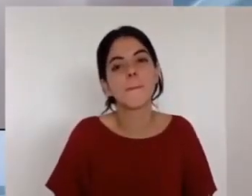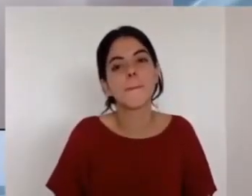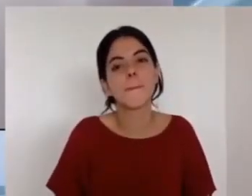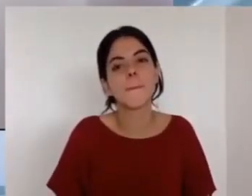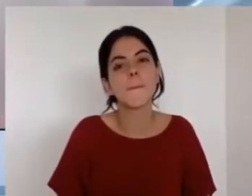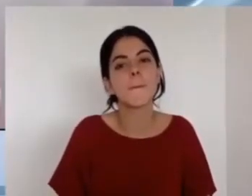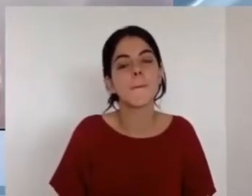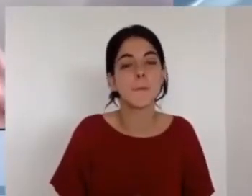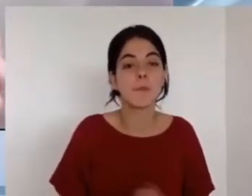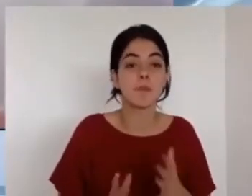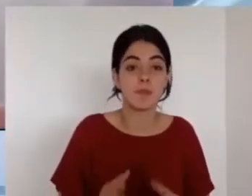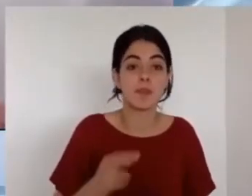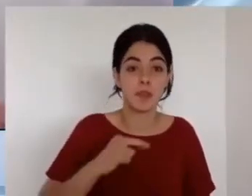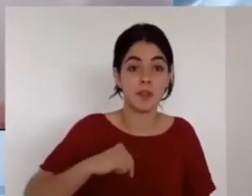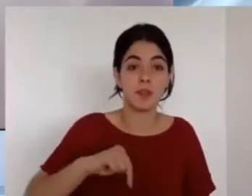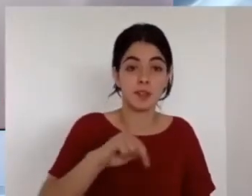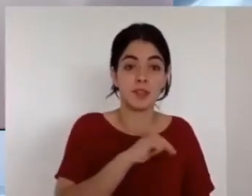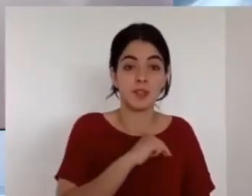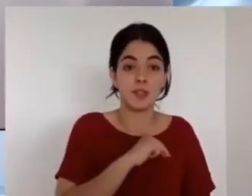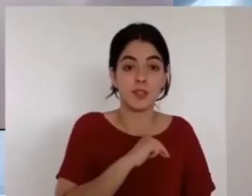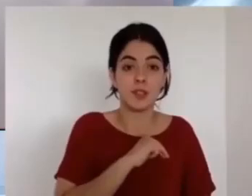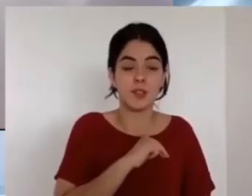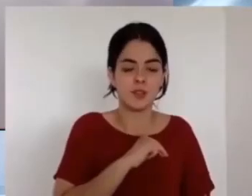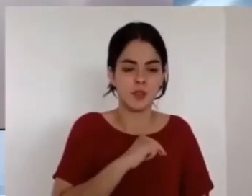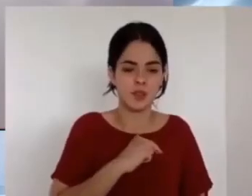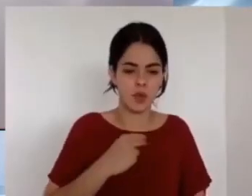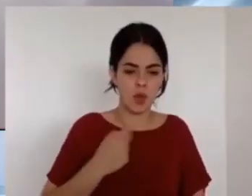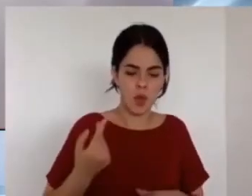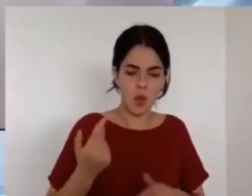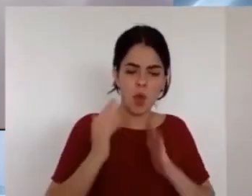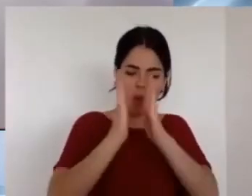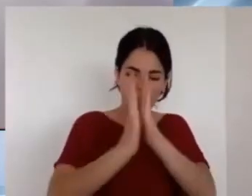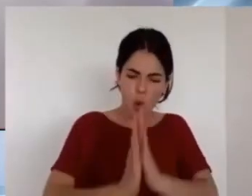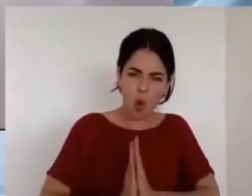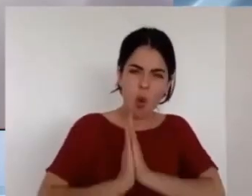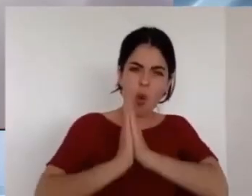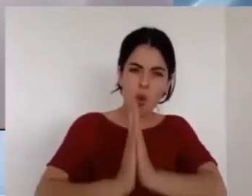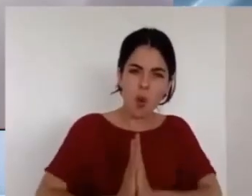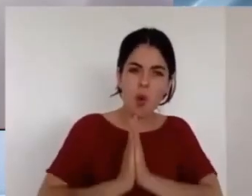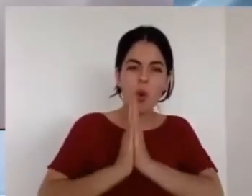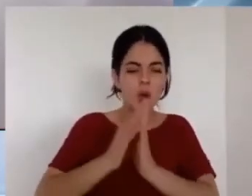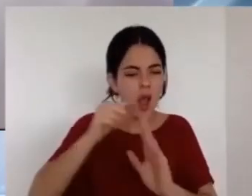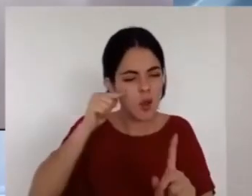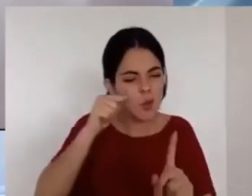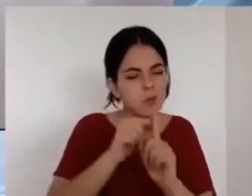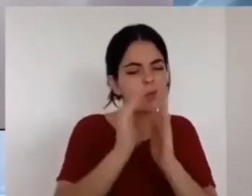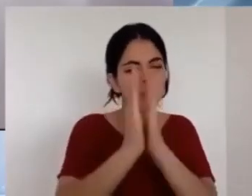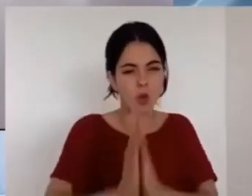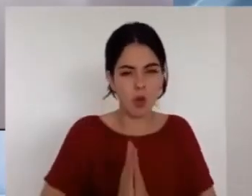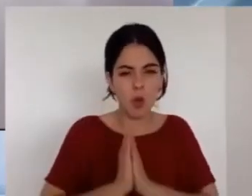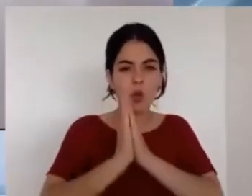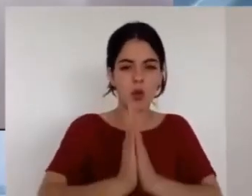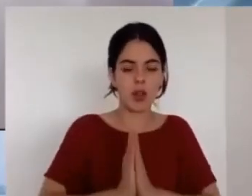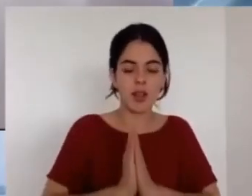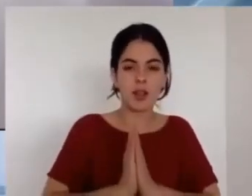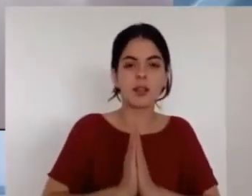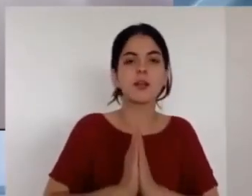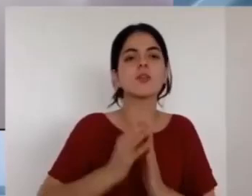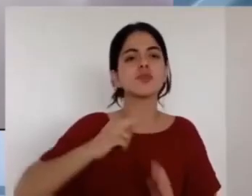oramos es por los necesitados. Casi siempre decimos, vamos a orar por las necesidades.